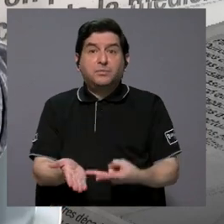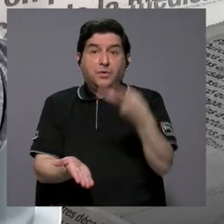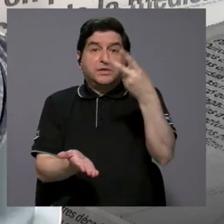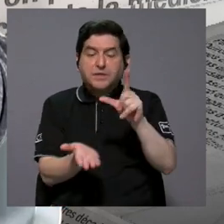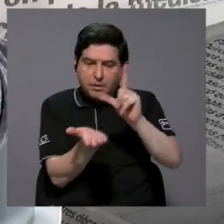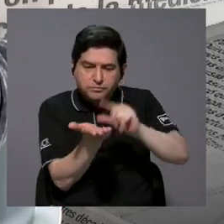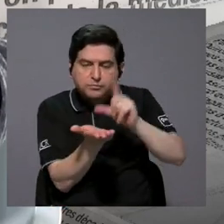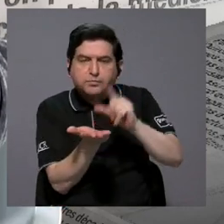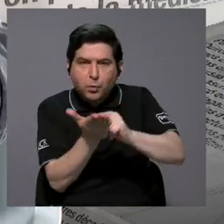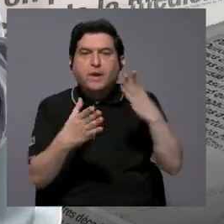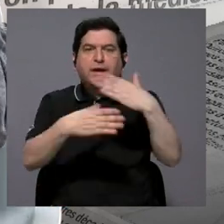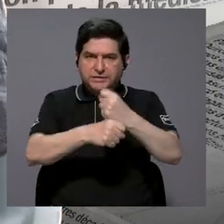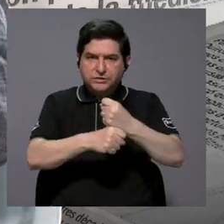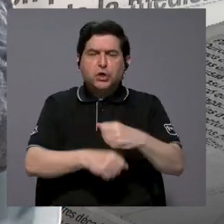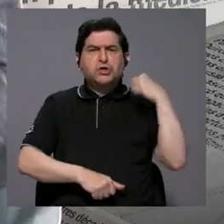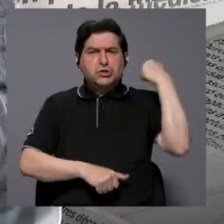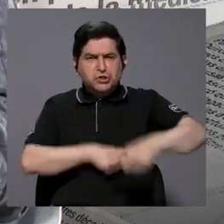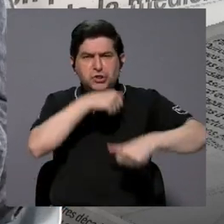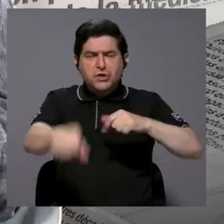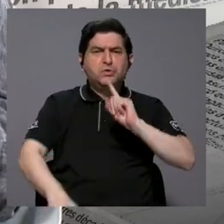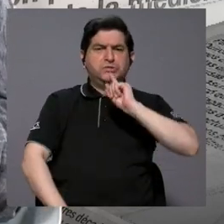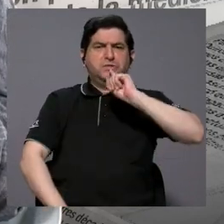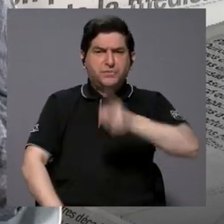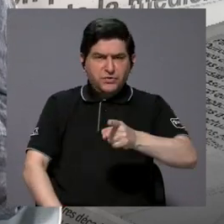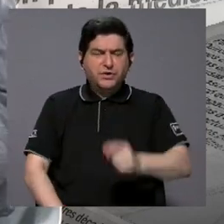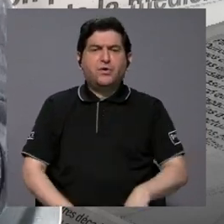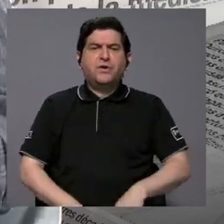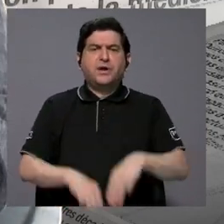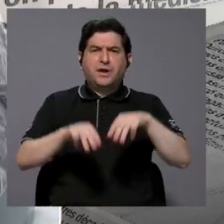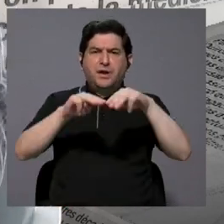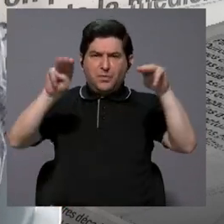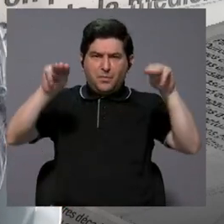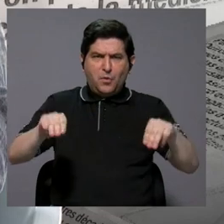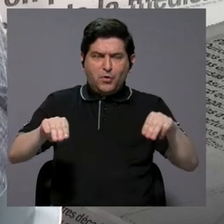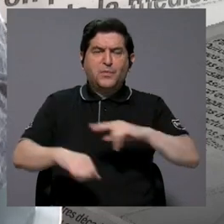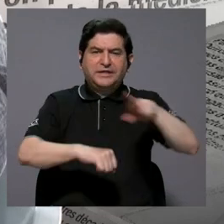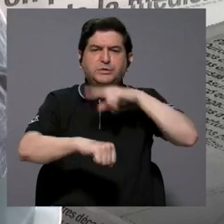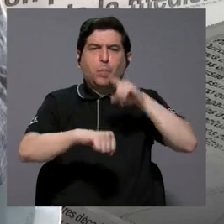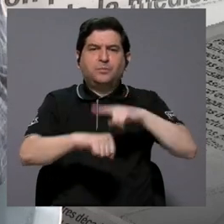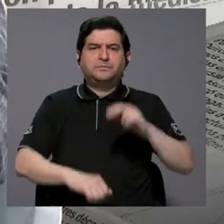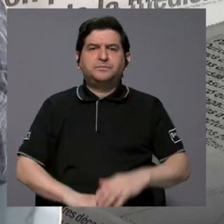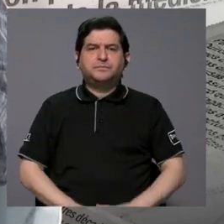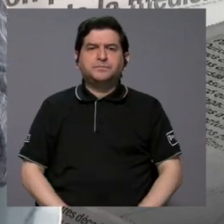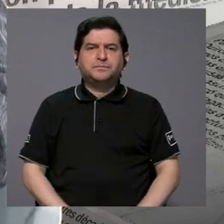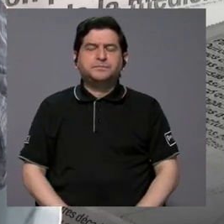publica y lucha por esta declaratoria como monumento nacional.